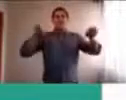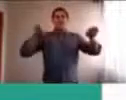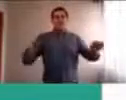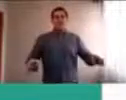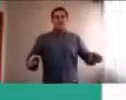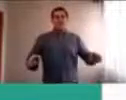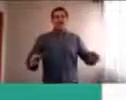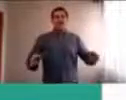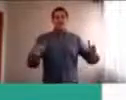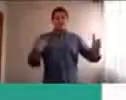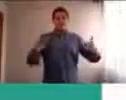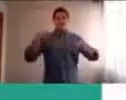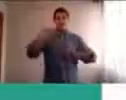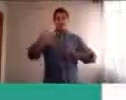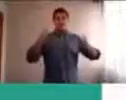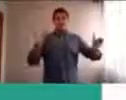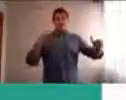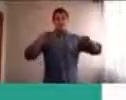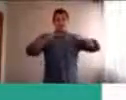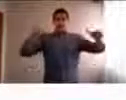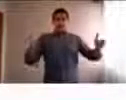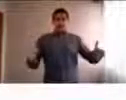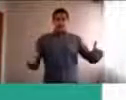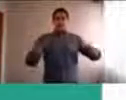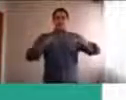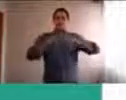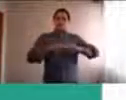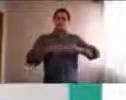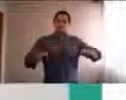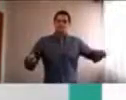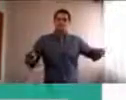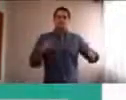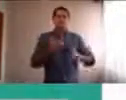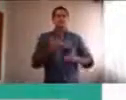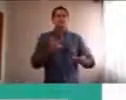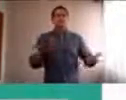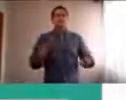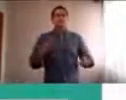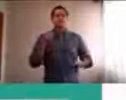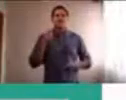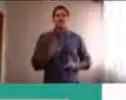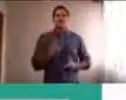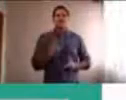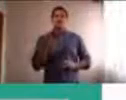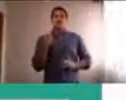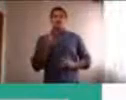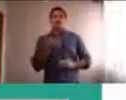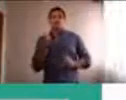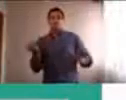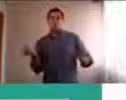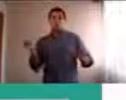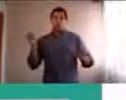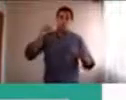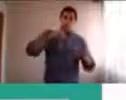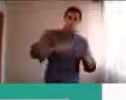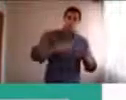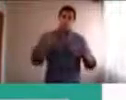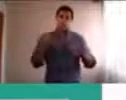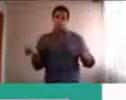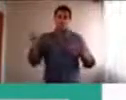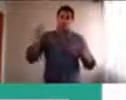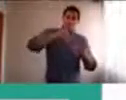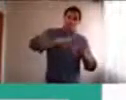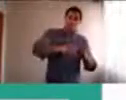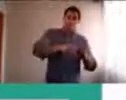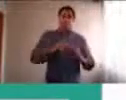esta tranquicaja, es un objeto, que les contamos, lo que podemos poner, adentro, esto